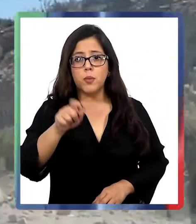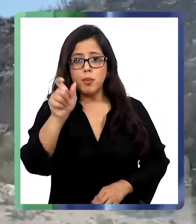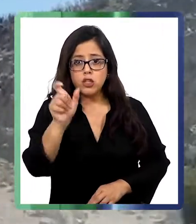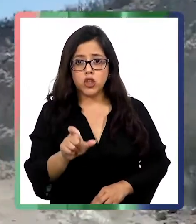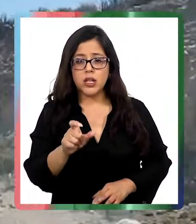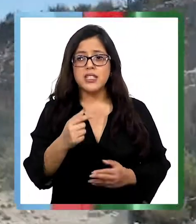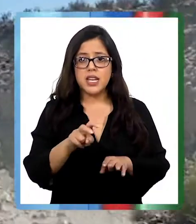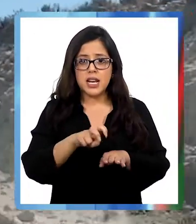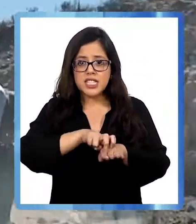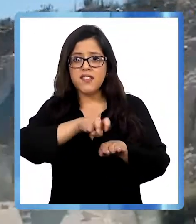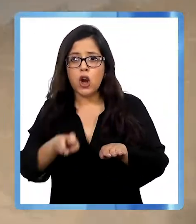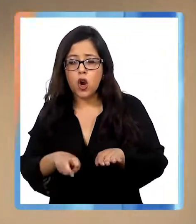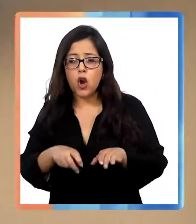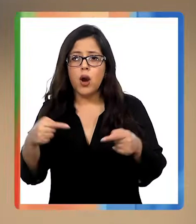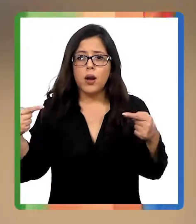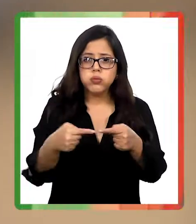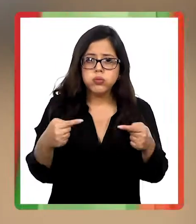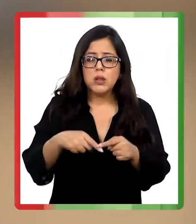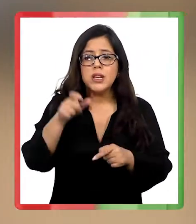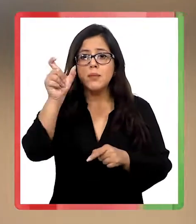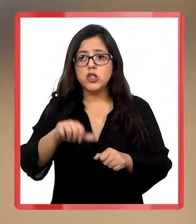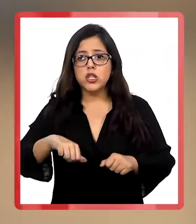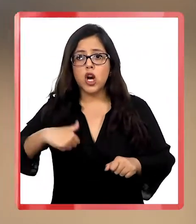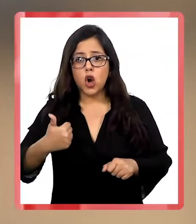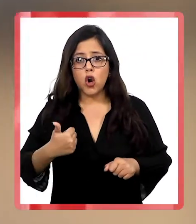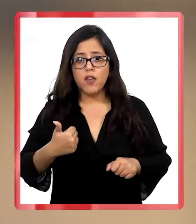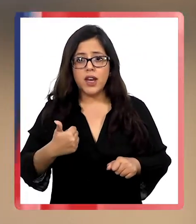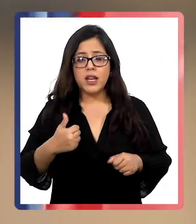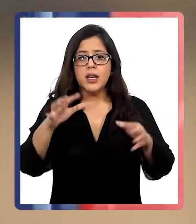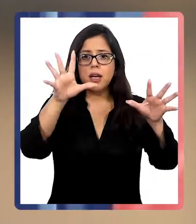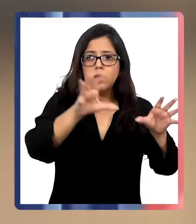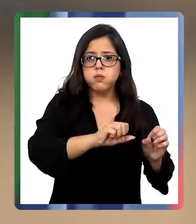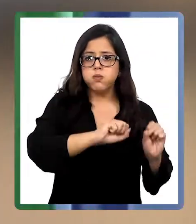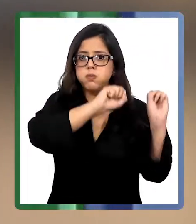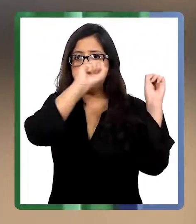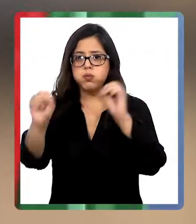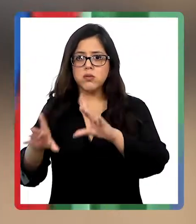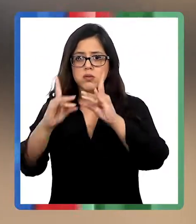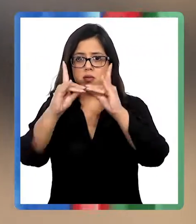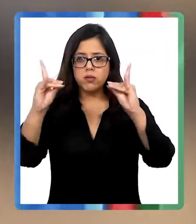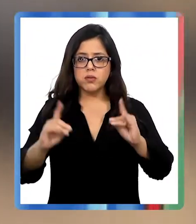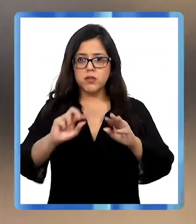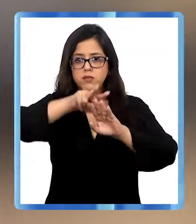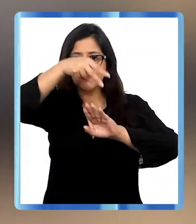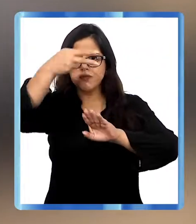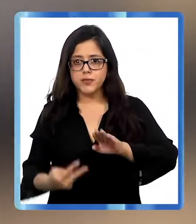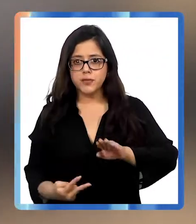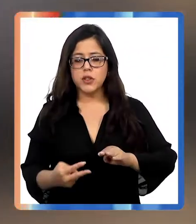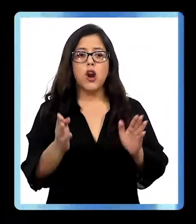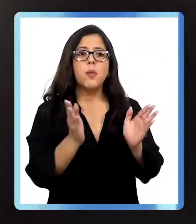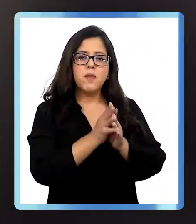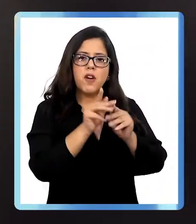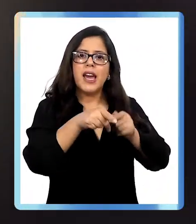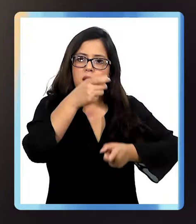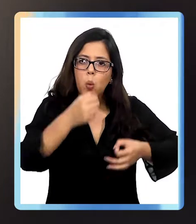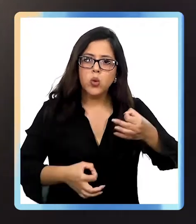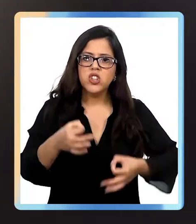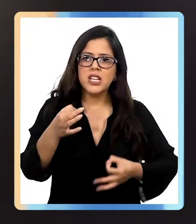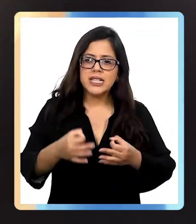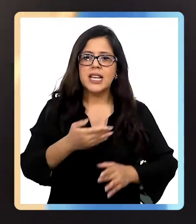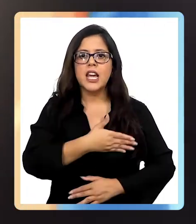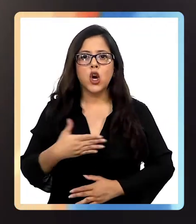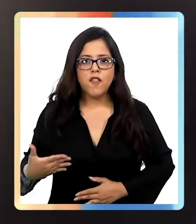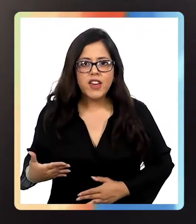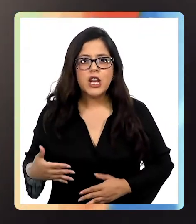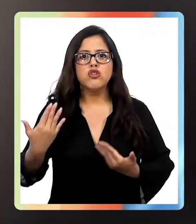y comenzó una pelea. Finalmente el joven conductor fue lanzado desde un paso sobre nivel. Que se haga justicia de